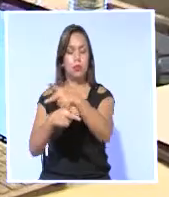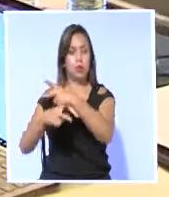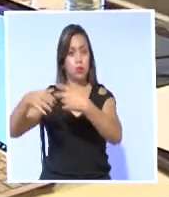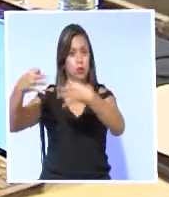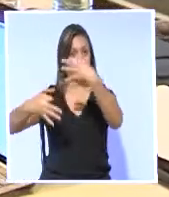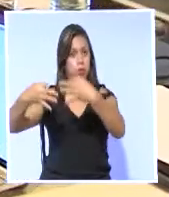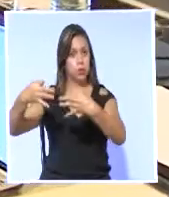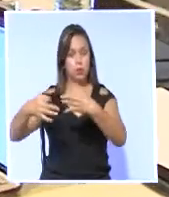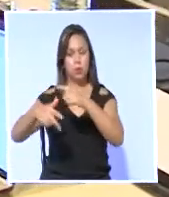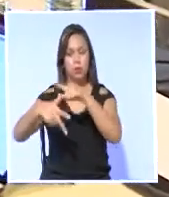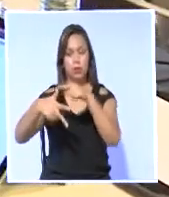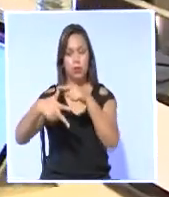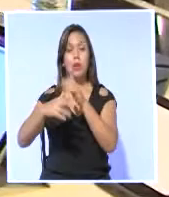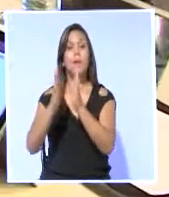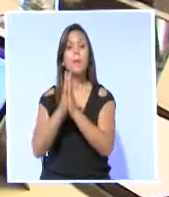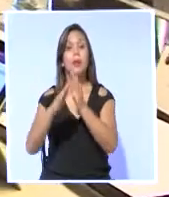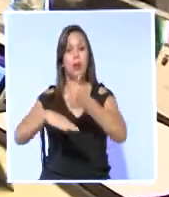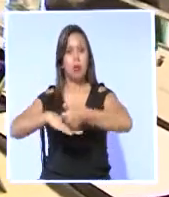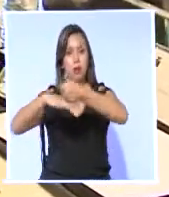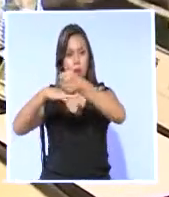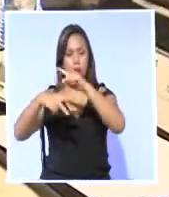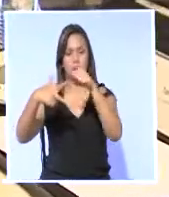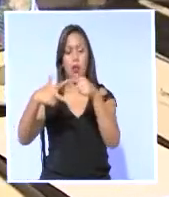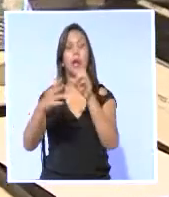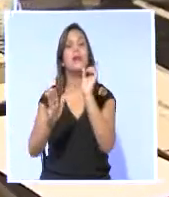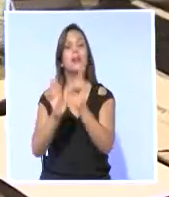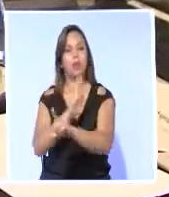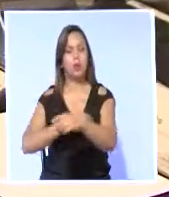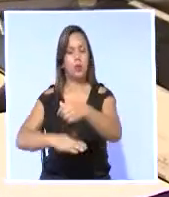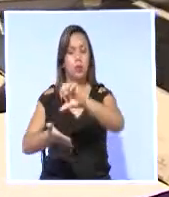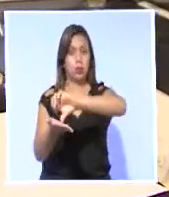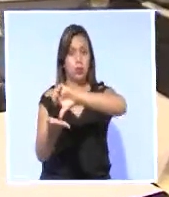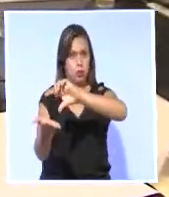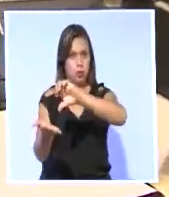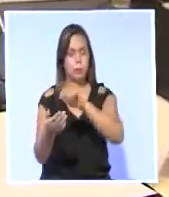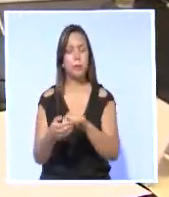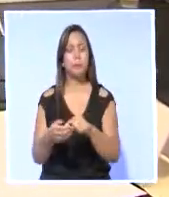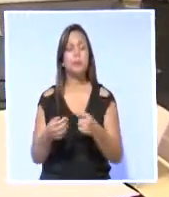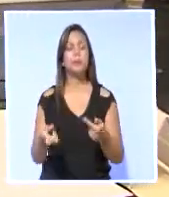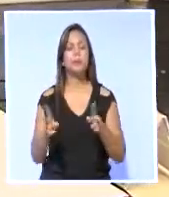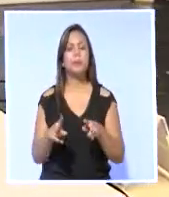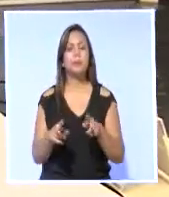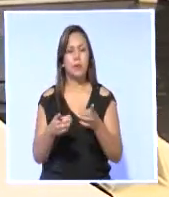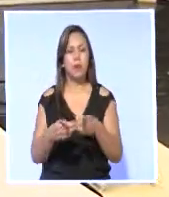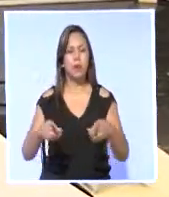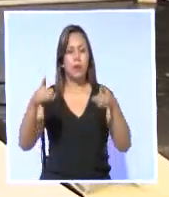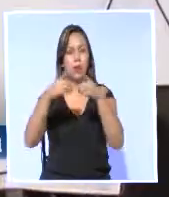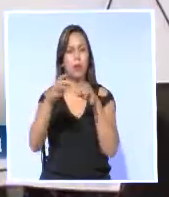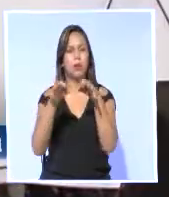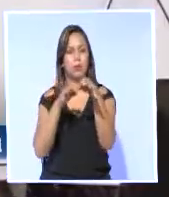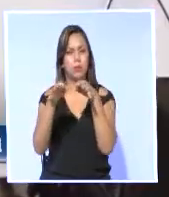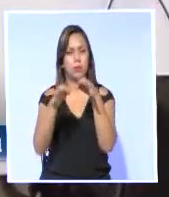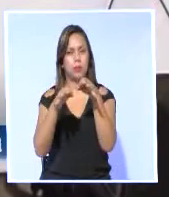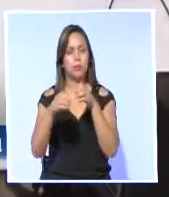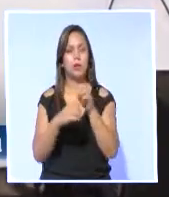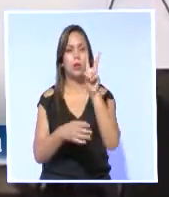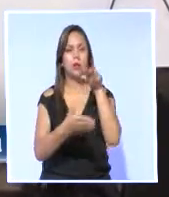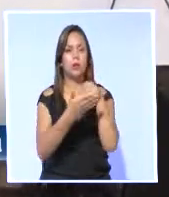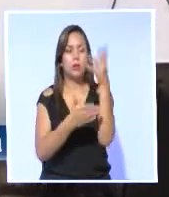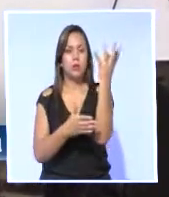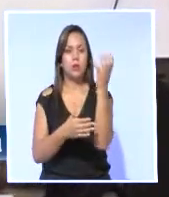por solicitud de una autoridad o por denuncia de ciudadanas. Sobre esta última reveló algunas cifras. En el 2014,